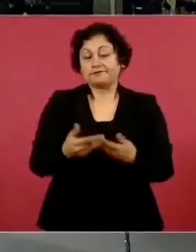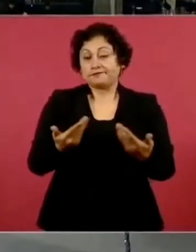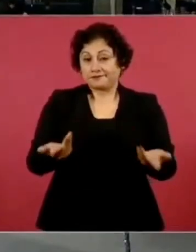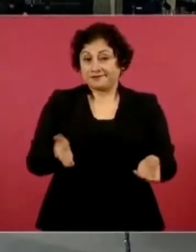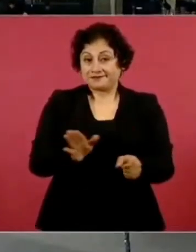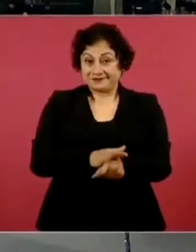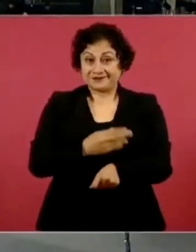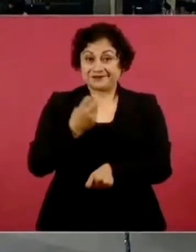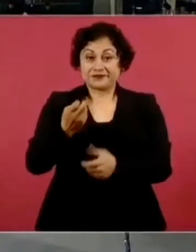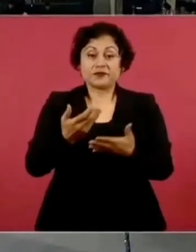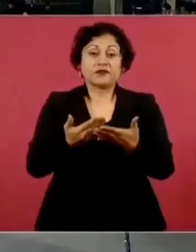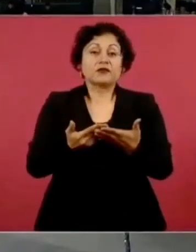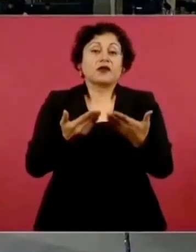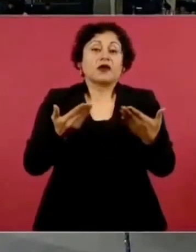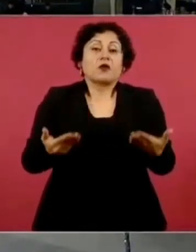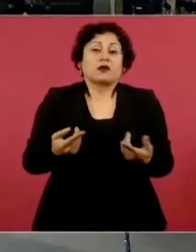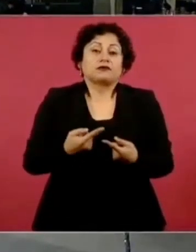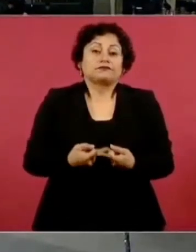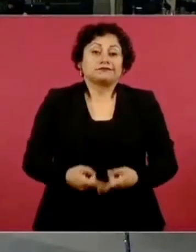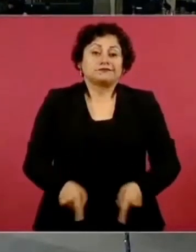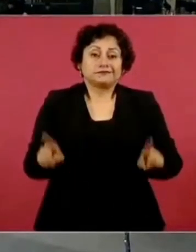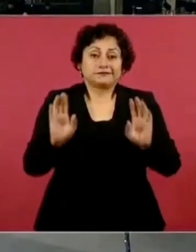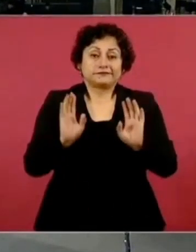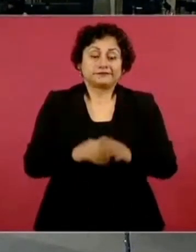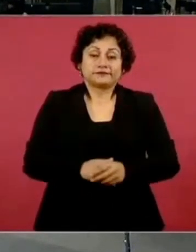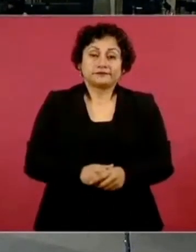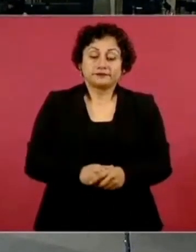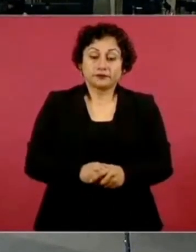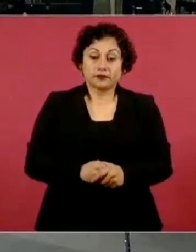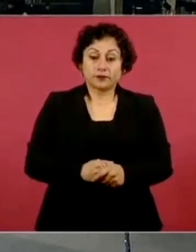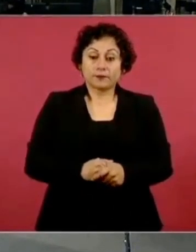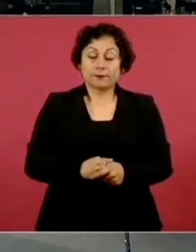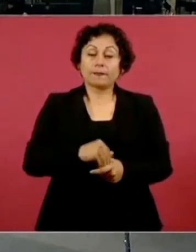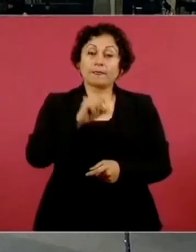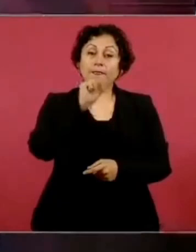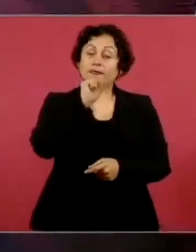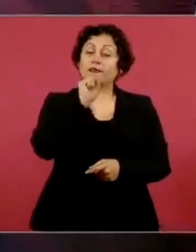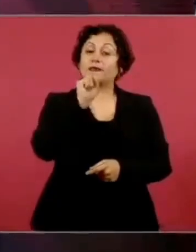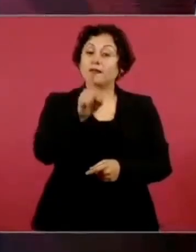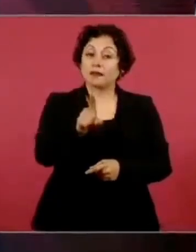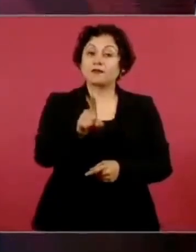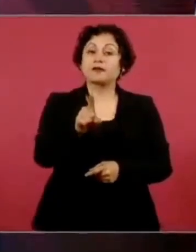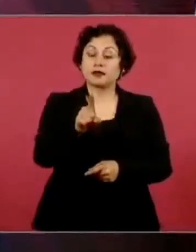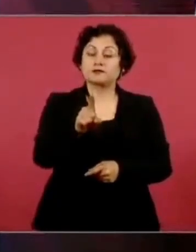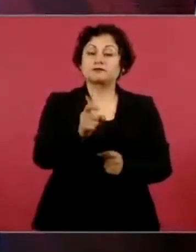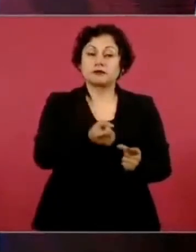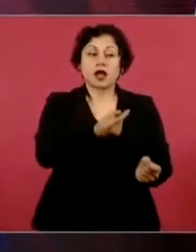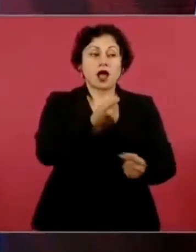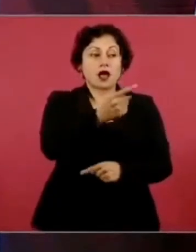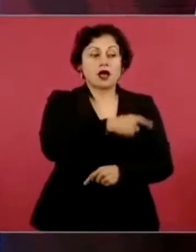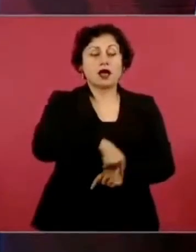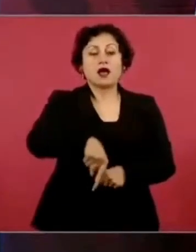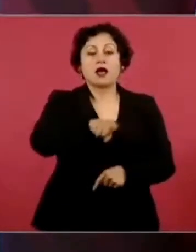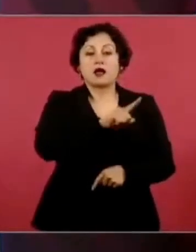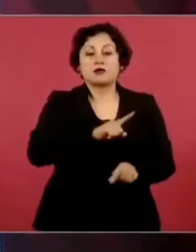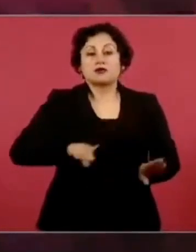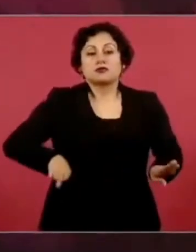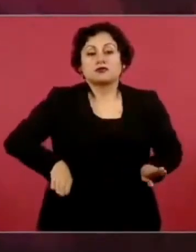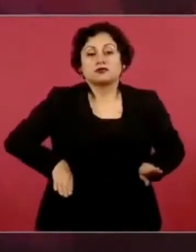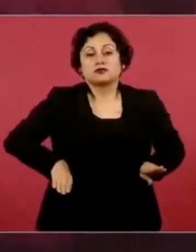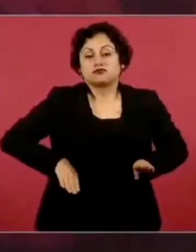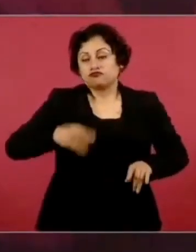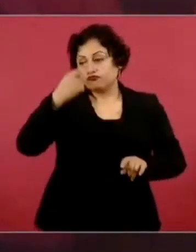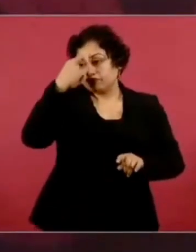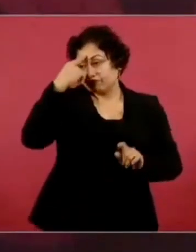Y también hay una oposición conservadora, vamos a decir, auténtica,